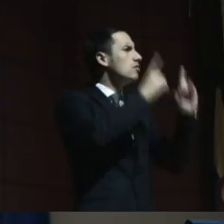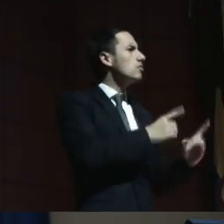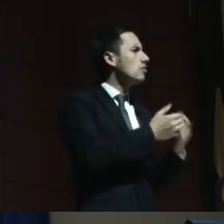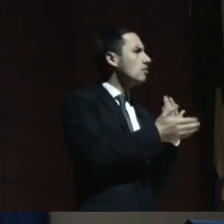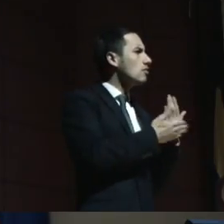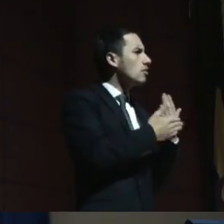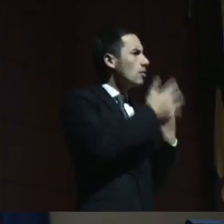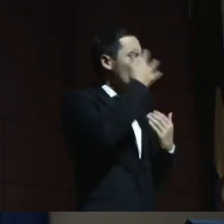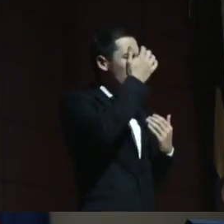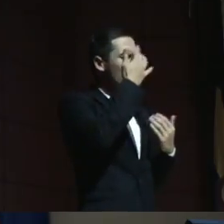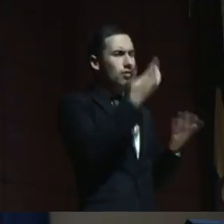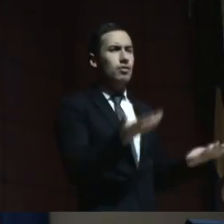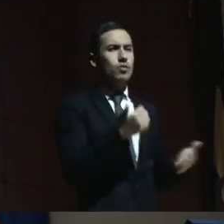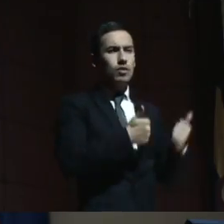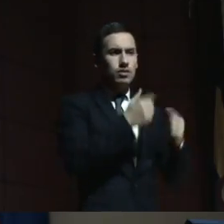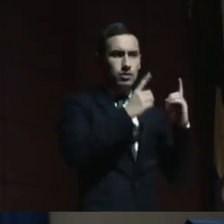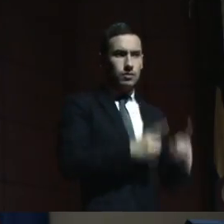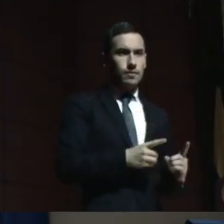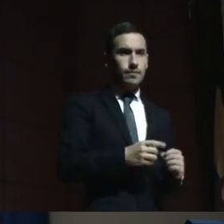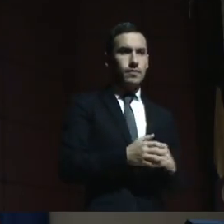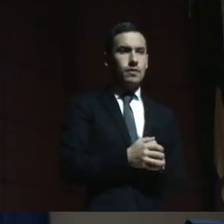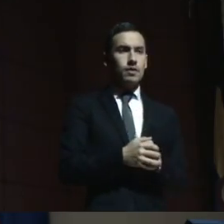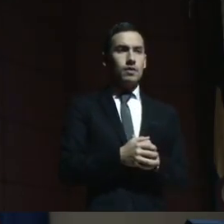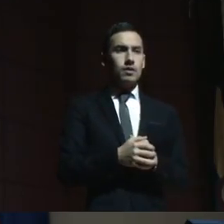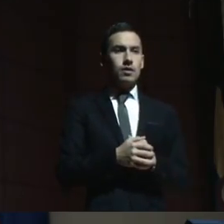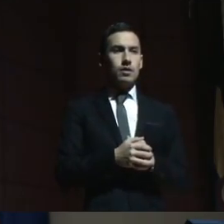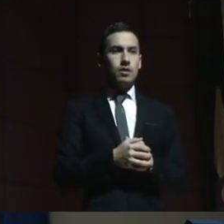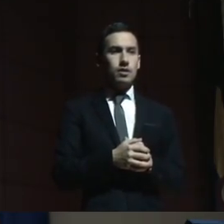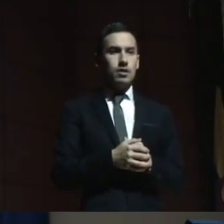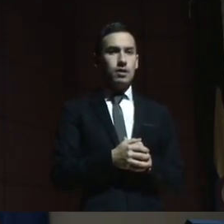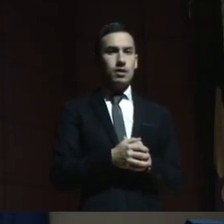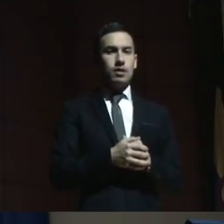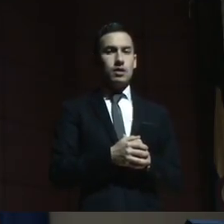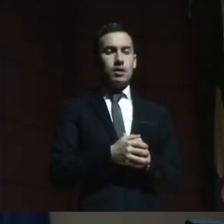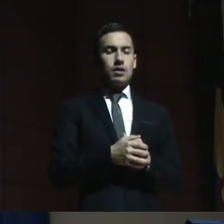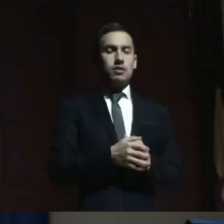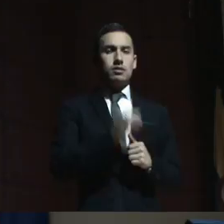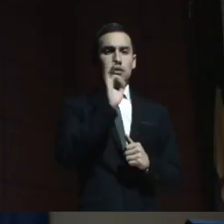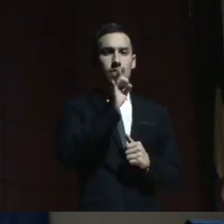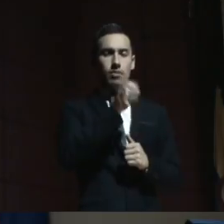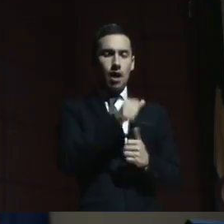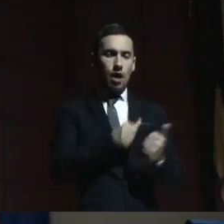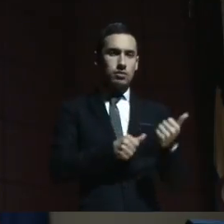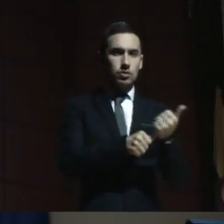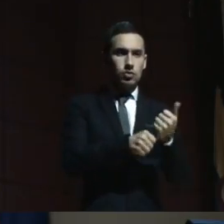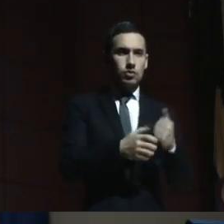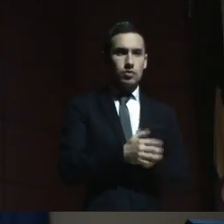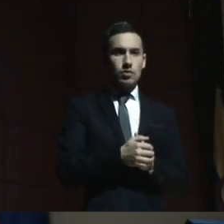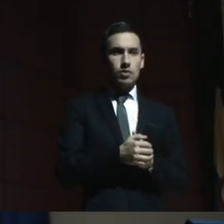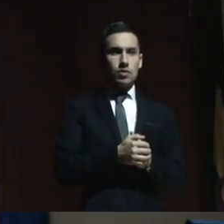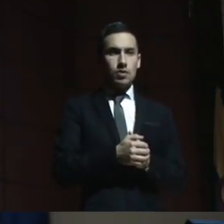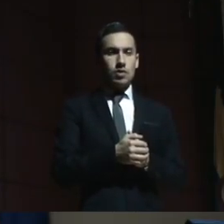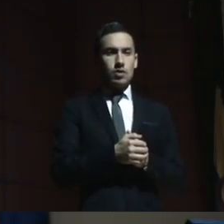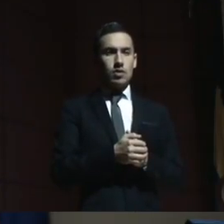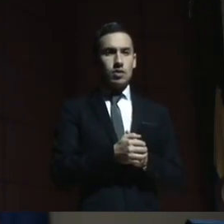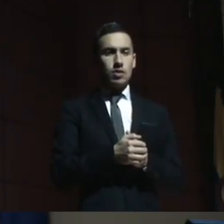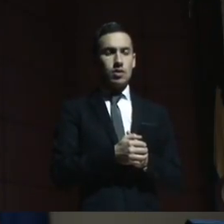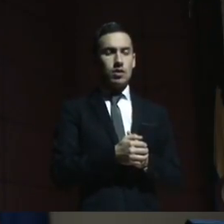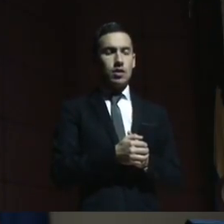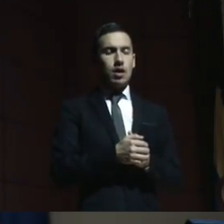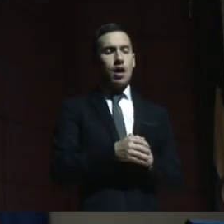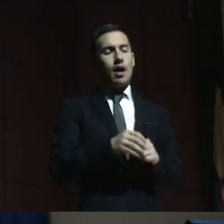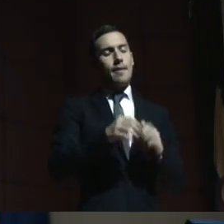decisión de interdictar y siempre que se asesoren. Cuando es un tema de patrimonio hay otras